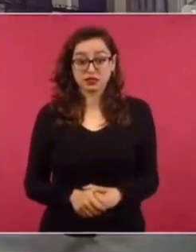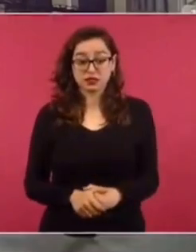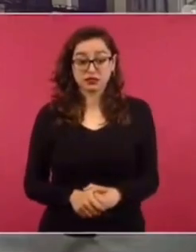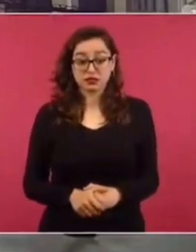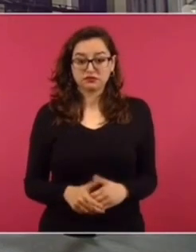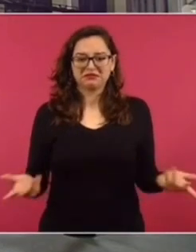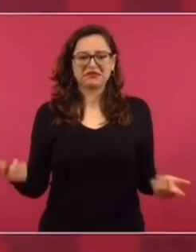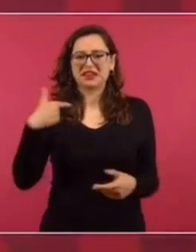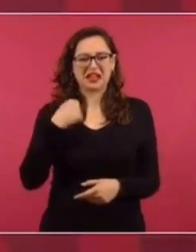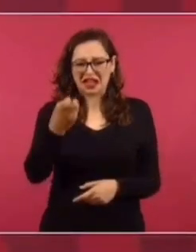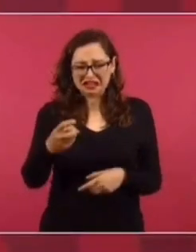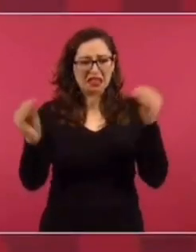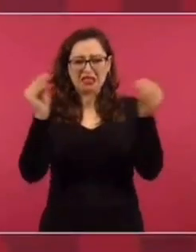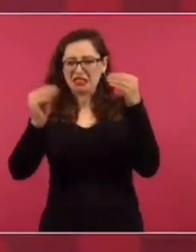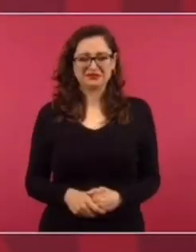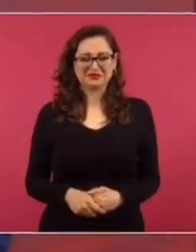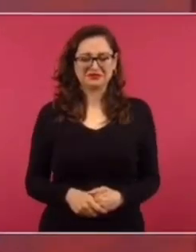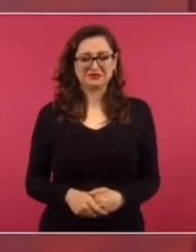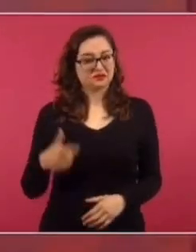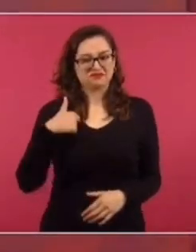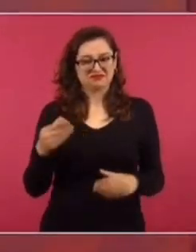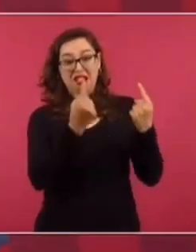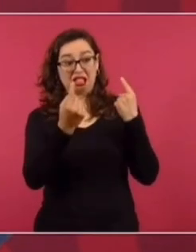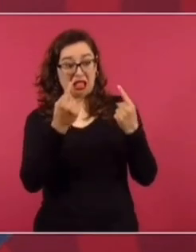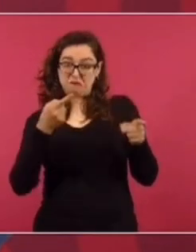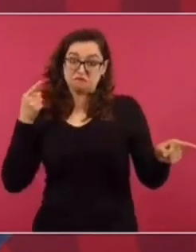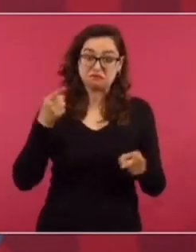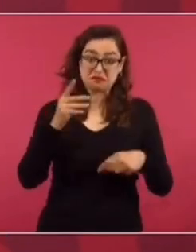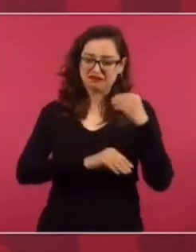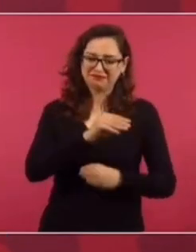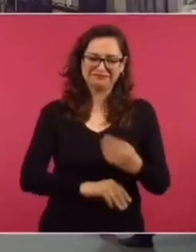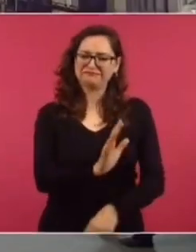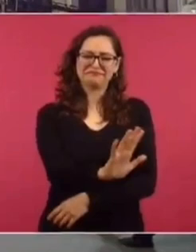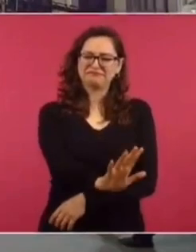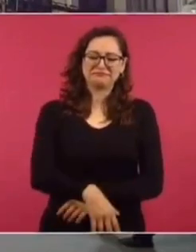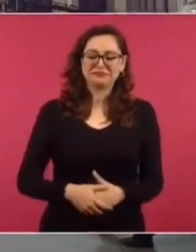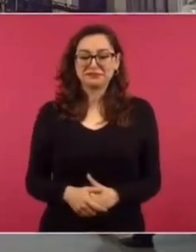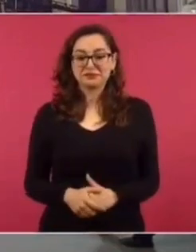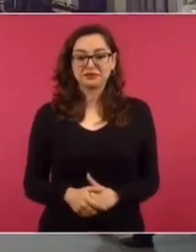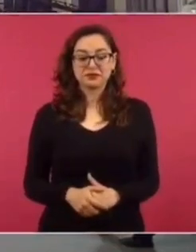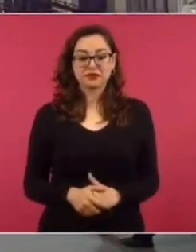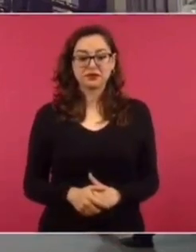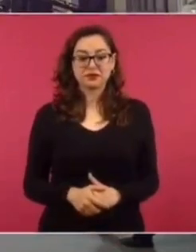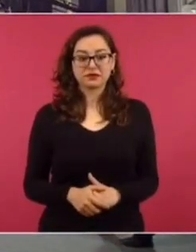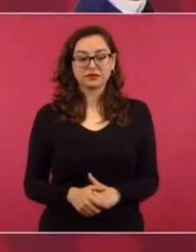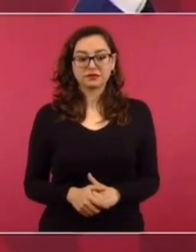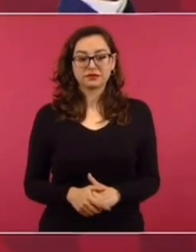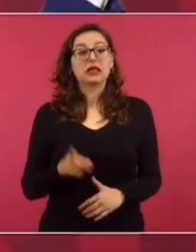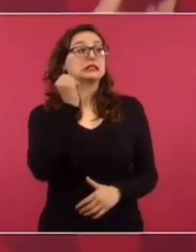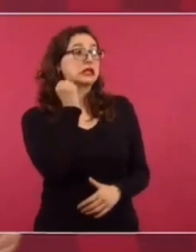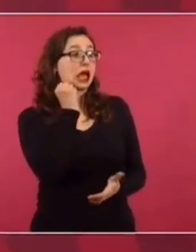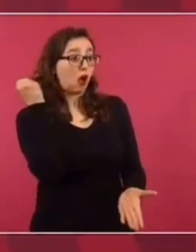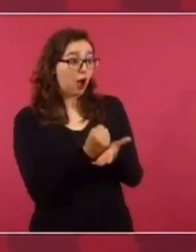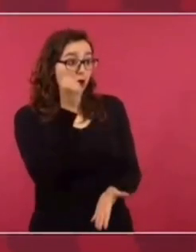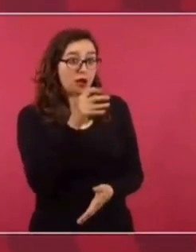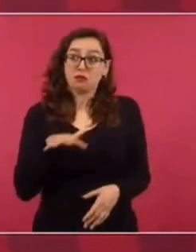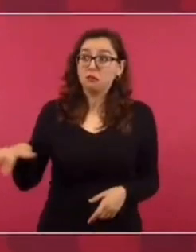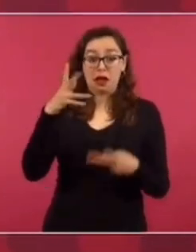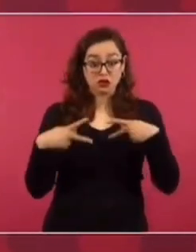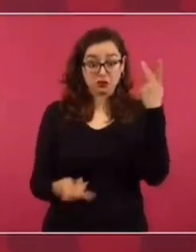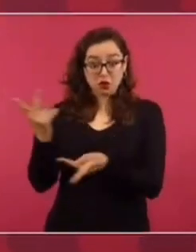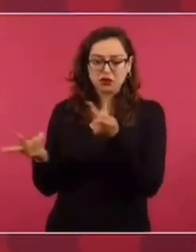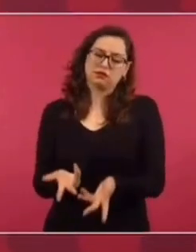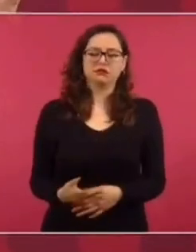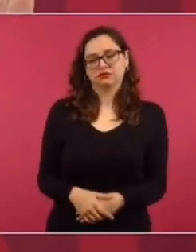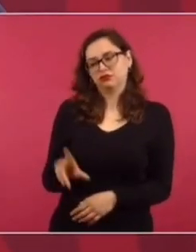voy yo a... ¿Cuál es mi SAF? No, Santiago, querido. SAFU. ¿Eh? ¿Se aprueba la reforma del Senado de Amar y a la consulta? No, pues ya no, pues no tiene sentido. ¿Usted no va a